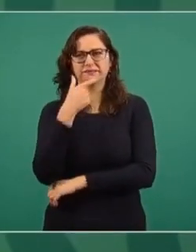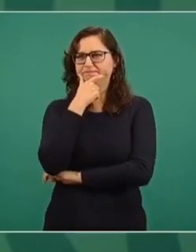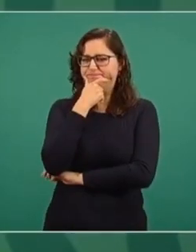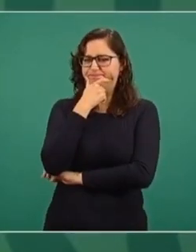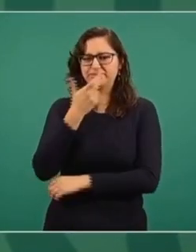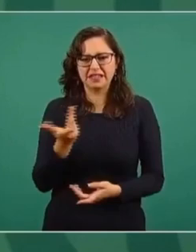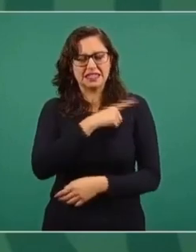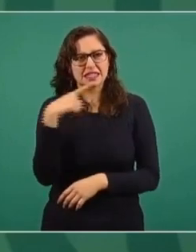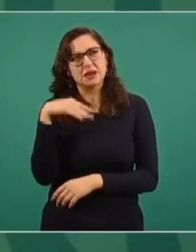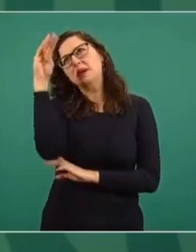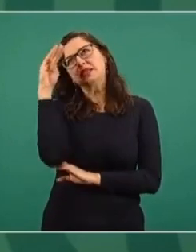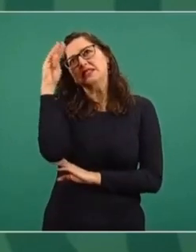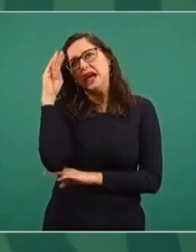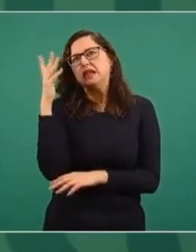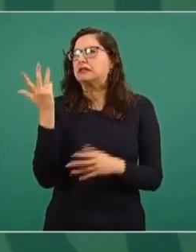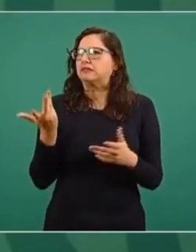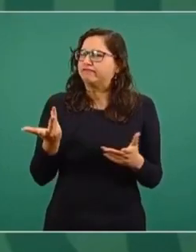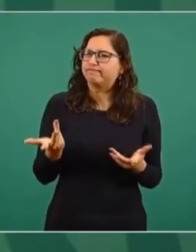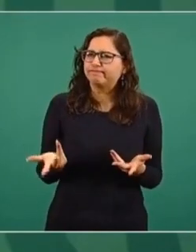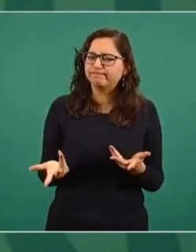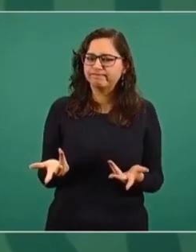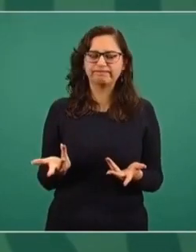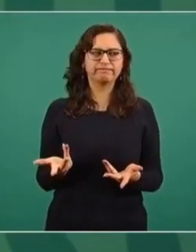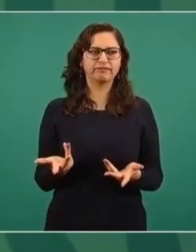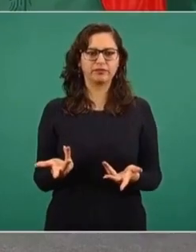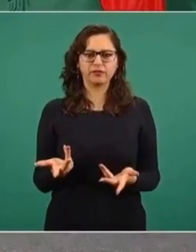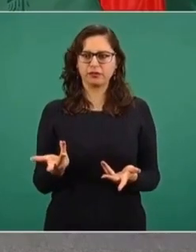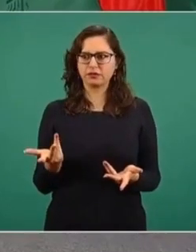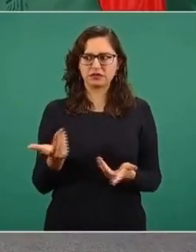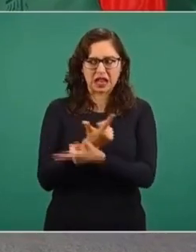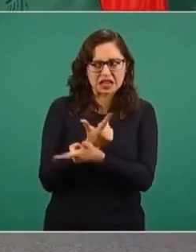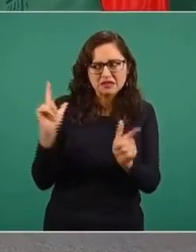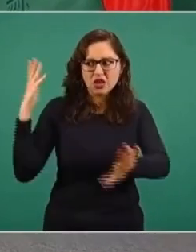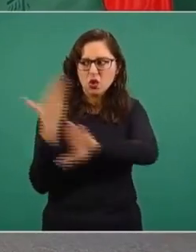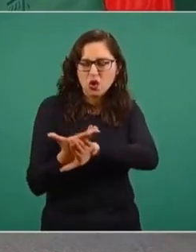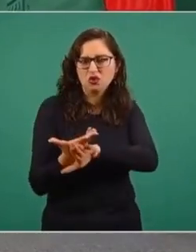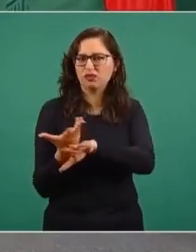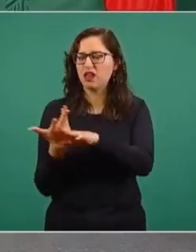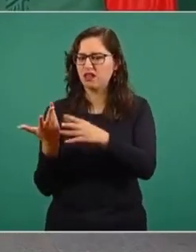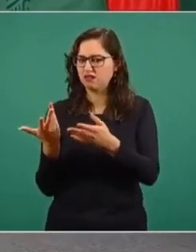Si no es algo atentatorio a la libertad.